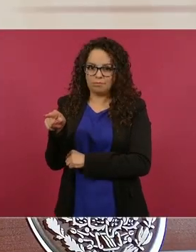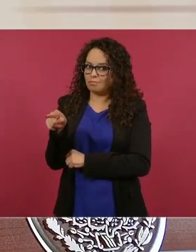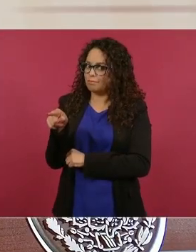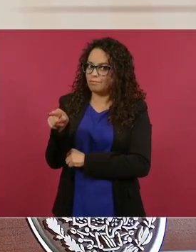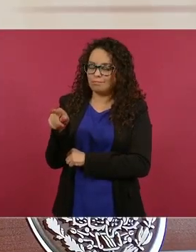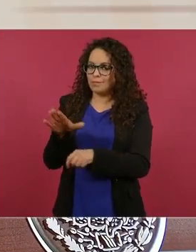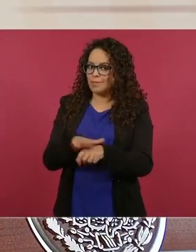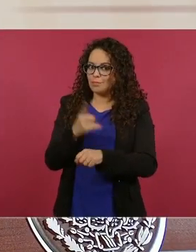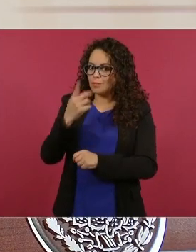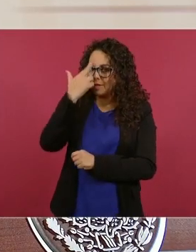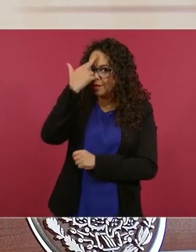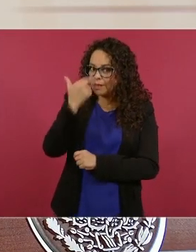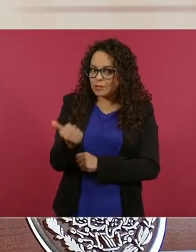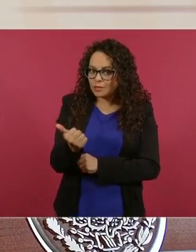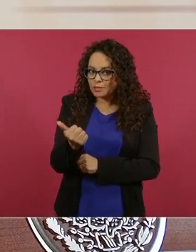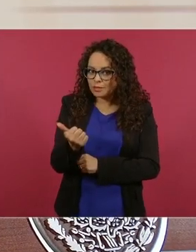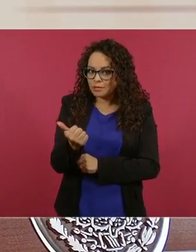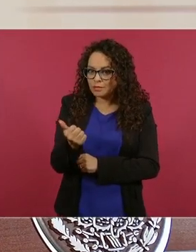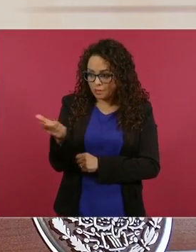entonces